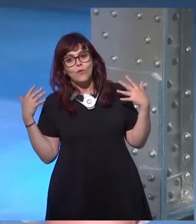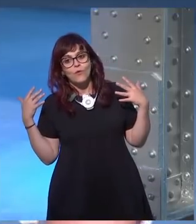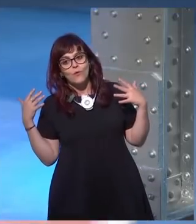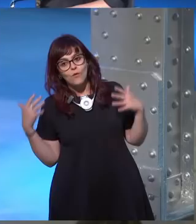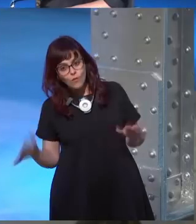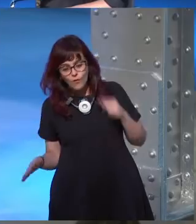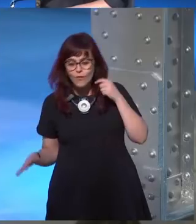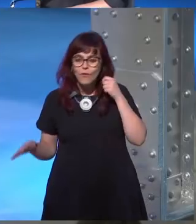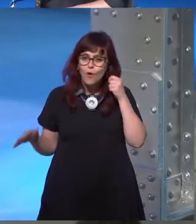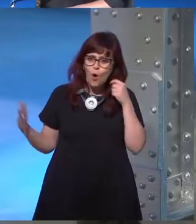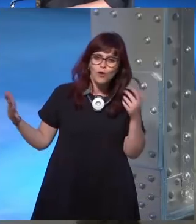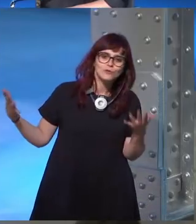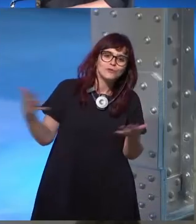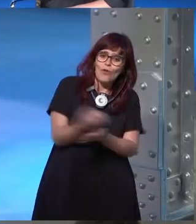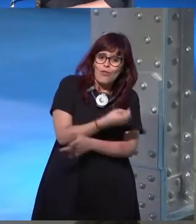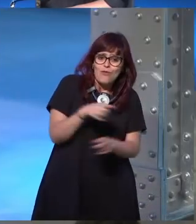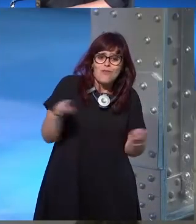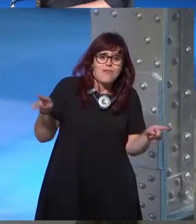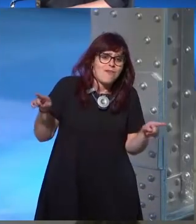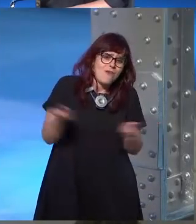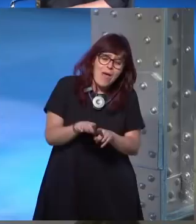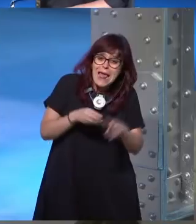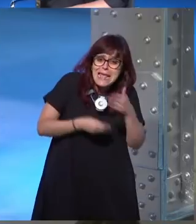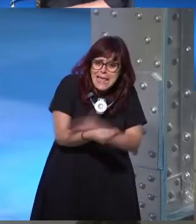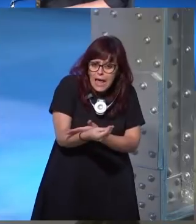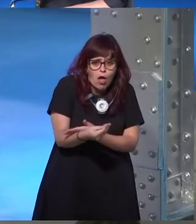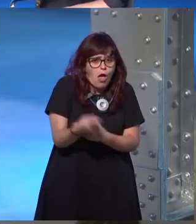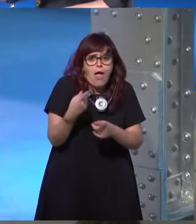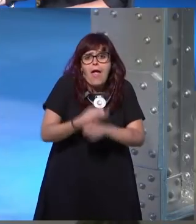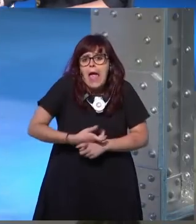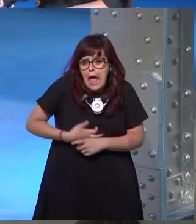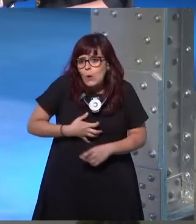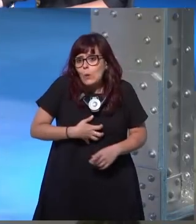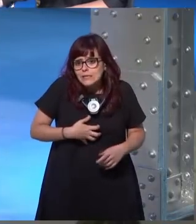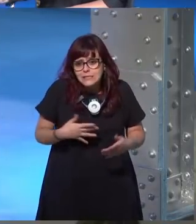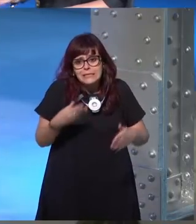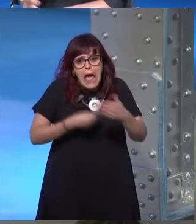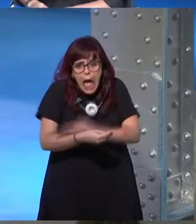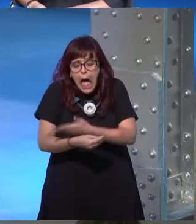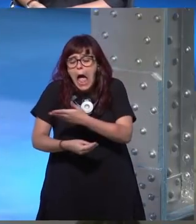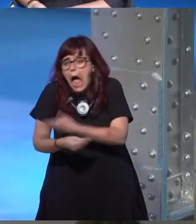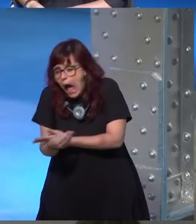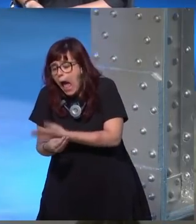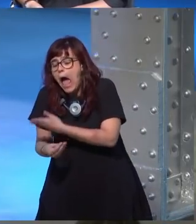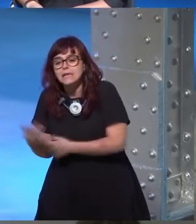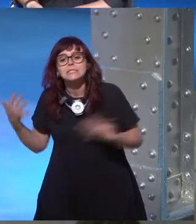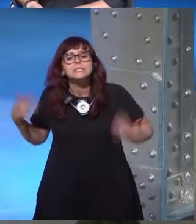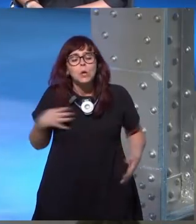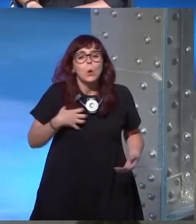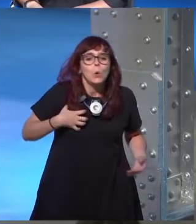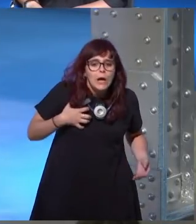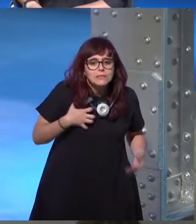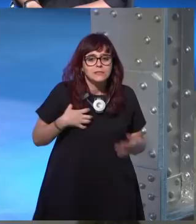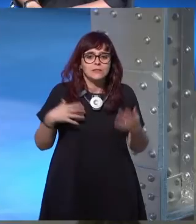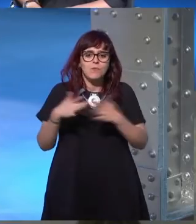todas fueron parto cada hijo que tienes cada vez que das a luz es una